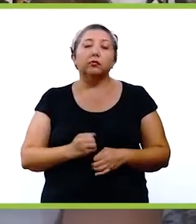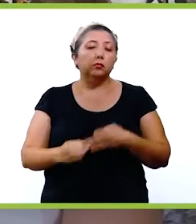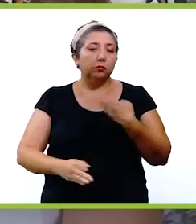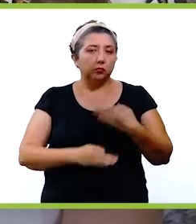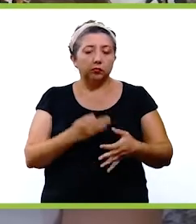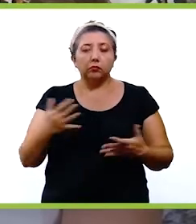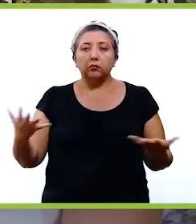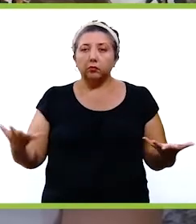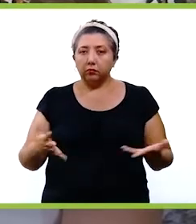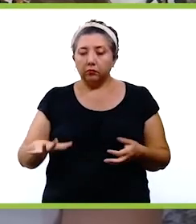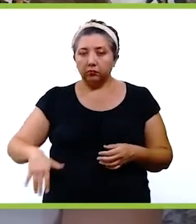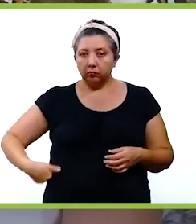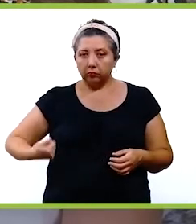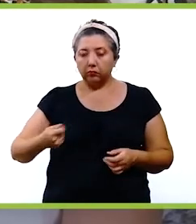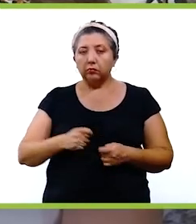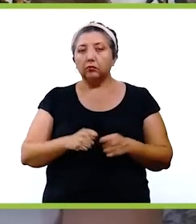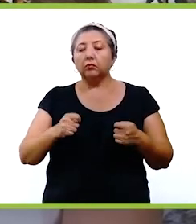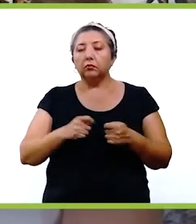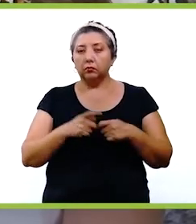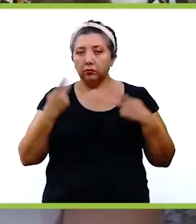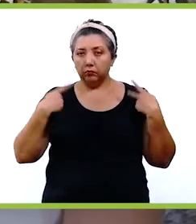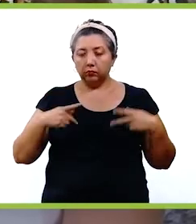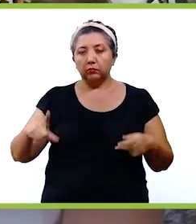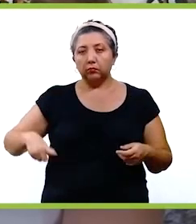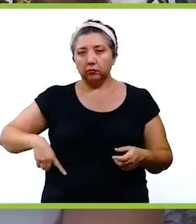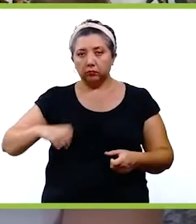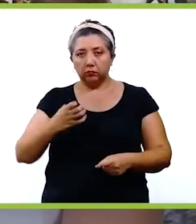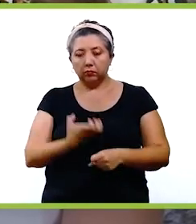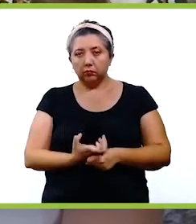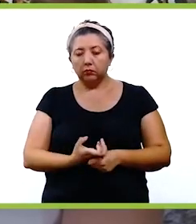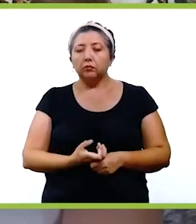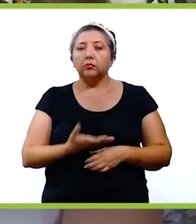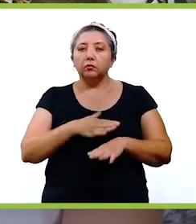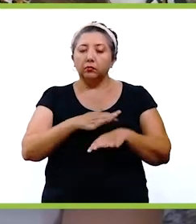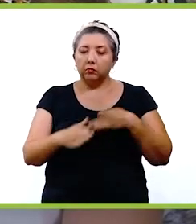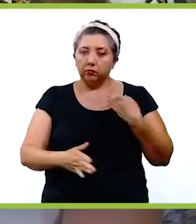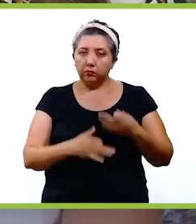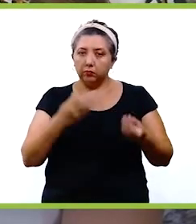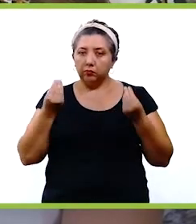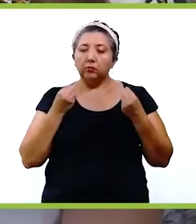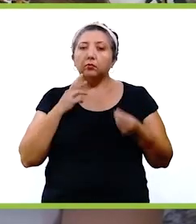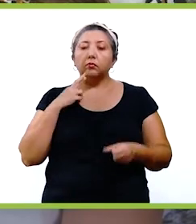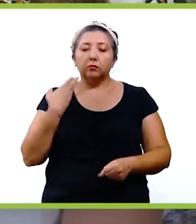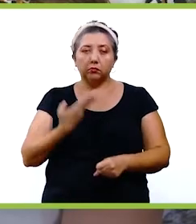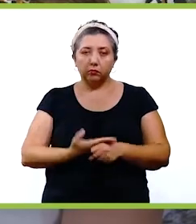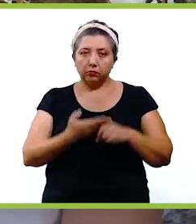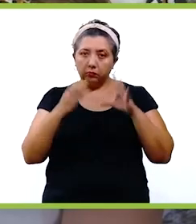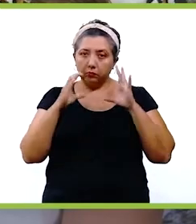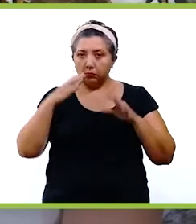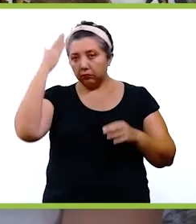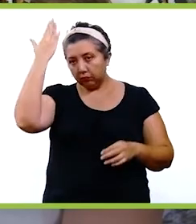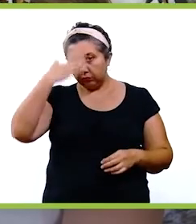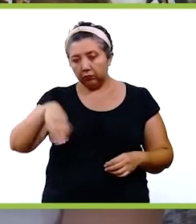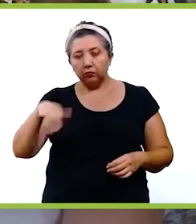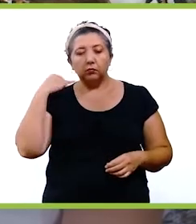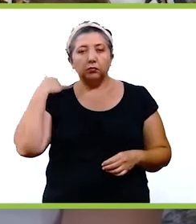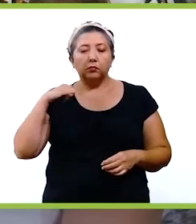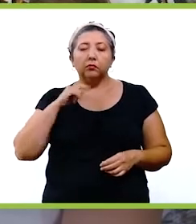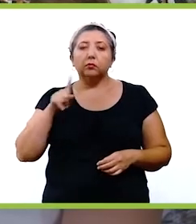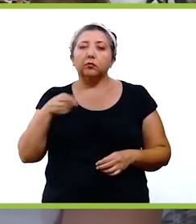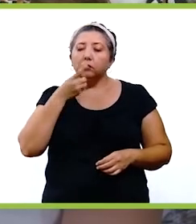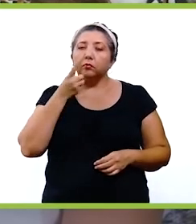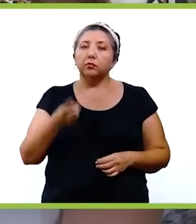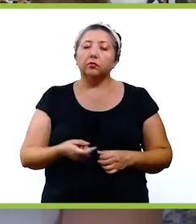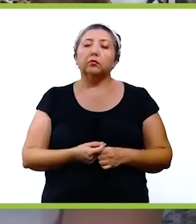que hemos estado poniendo, tanto la gente como el gobierno del estado y sobre todo con mucha responsabilidad, como sé que los yucatecos y las yucatecas somos muy